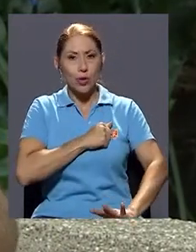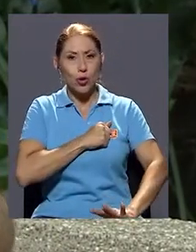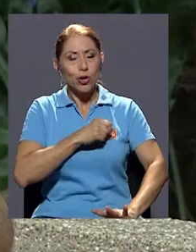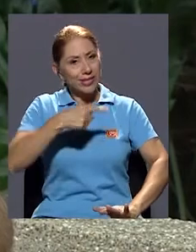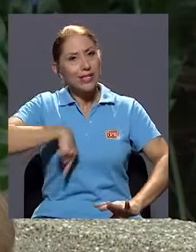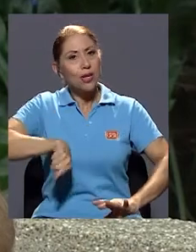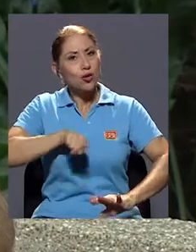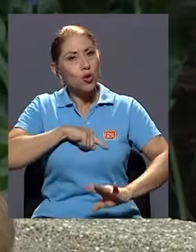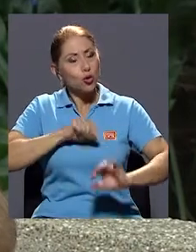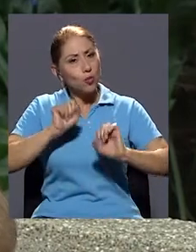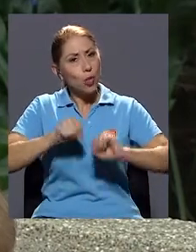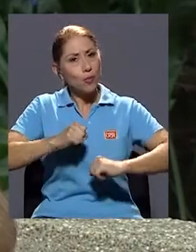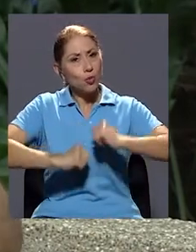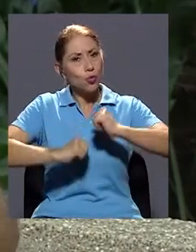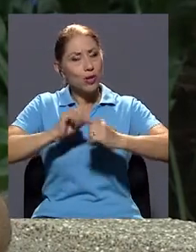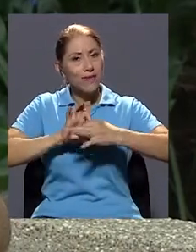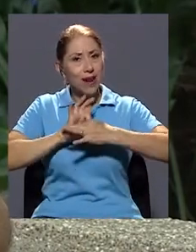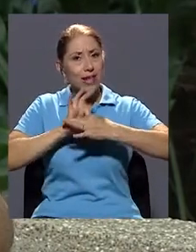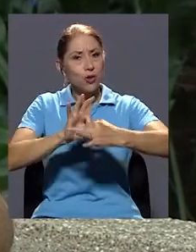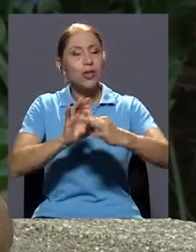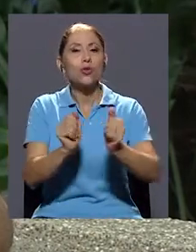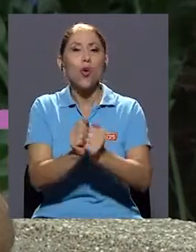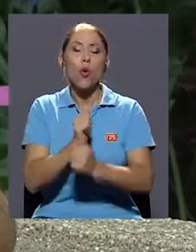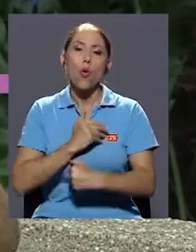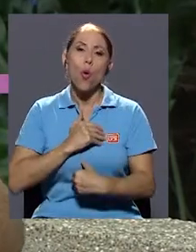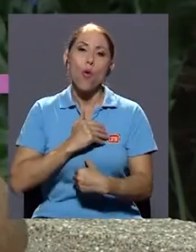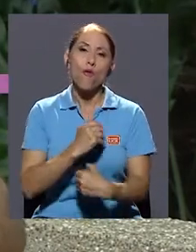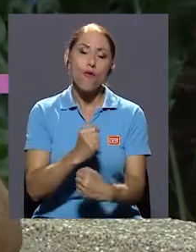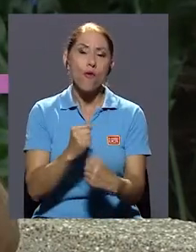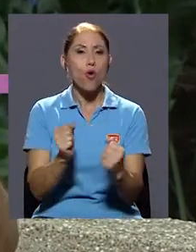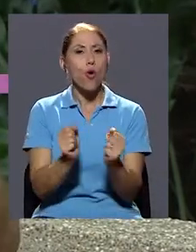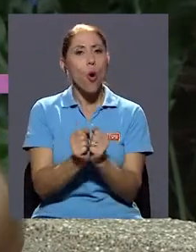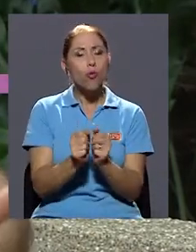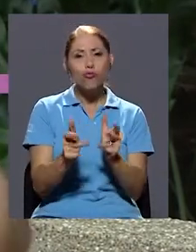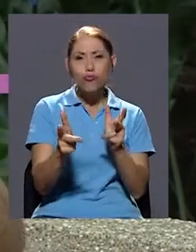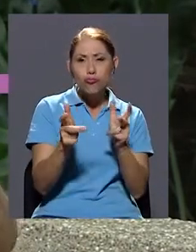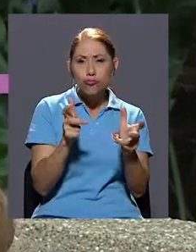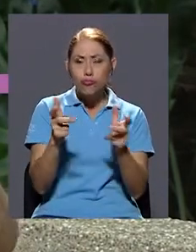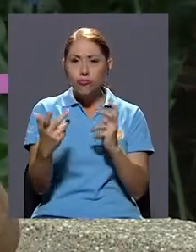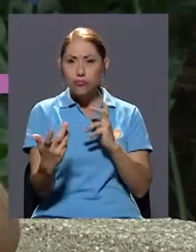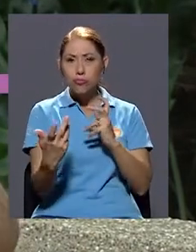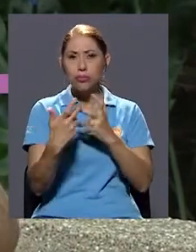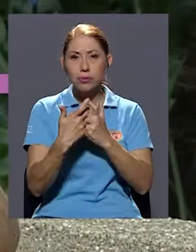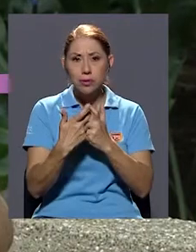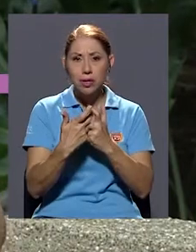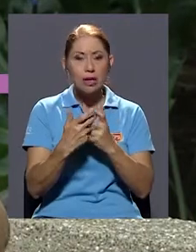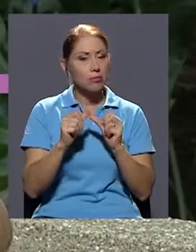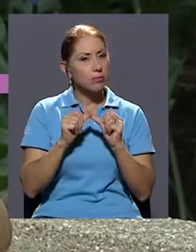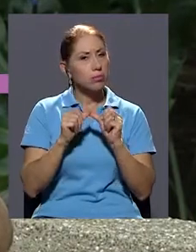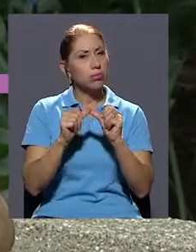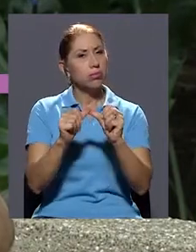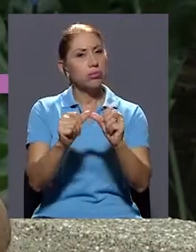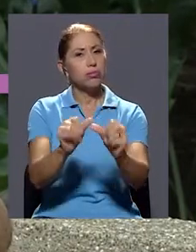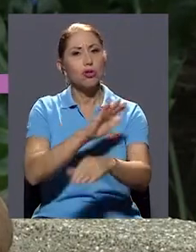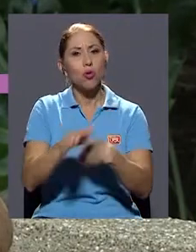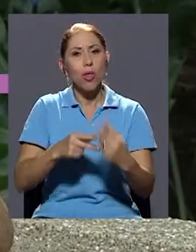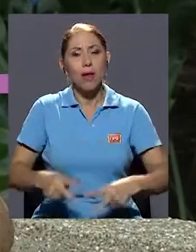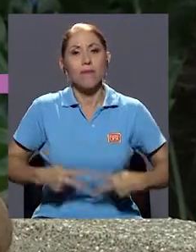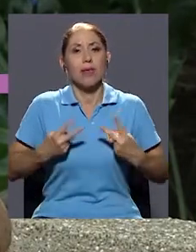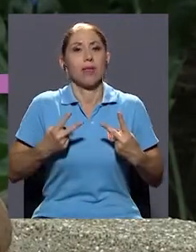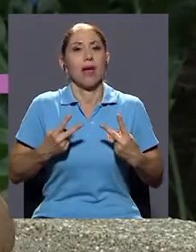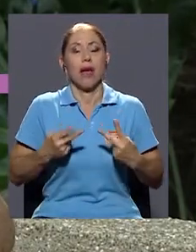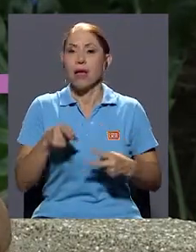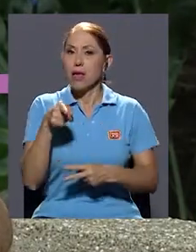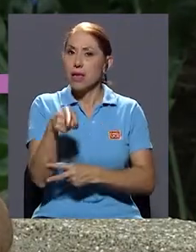construir relaciones que inspiren confianza, que inspiren receptividad, se va a mantener toda la vida y les estamos